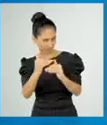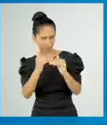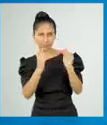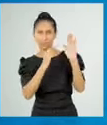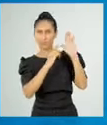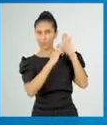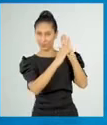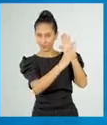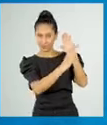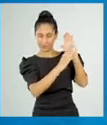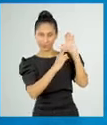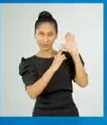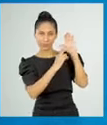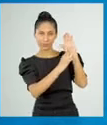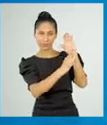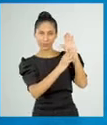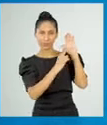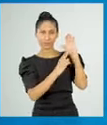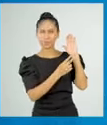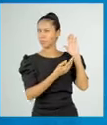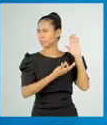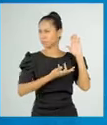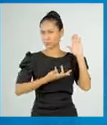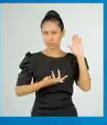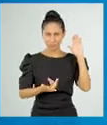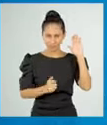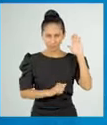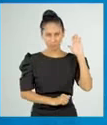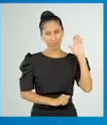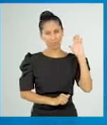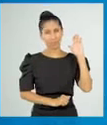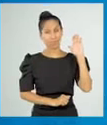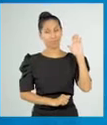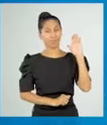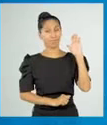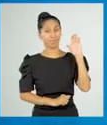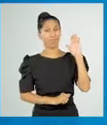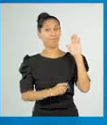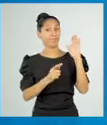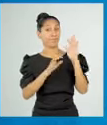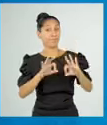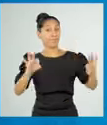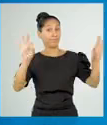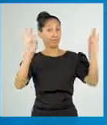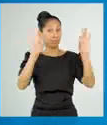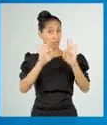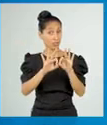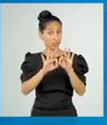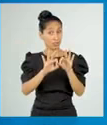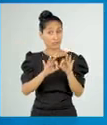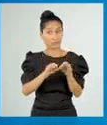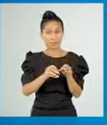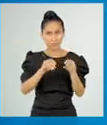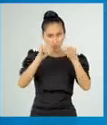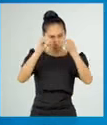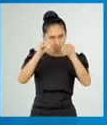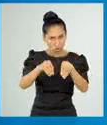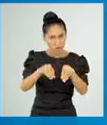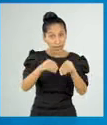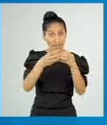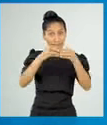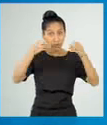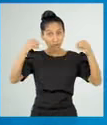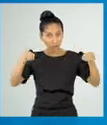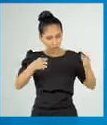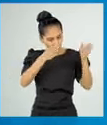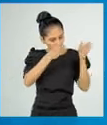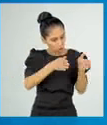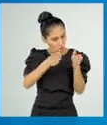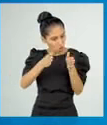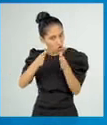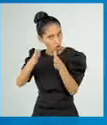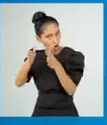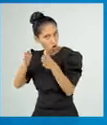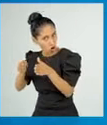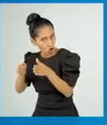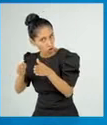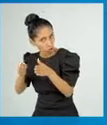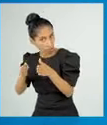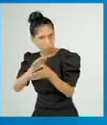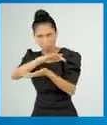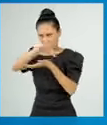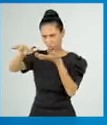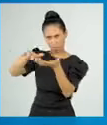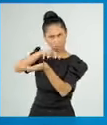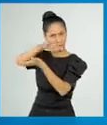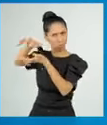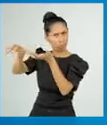Redacción cronológica de la secuencia de actividades. Estas deben enumerarse en un orden cronológico correcto y entendible.